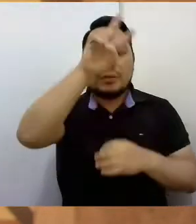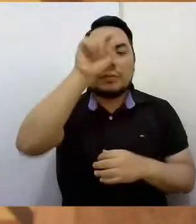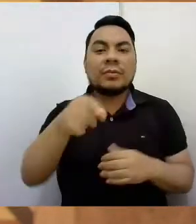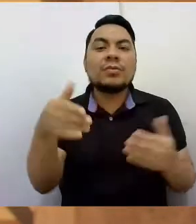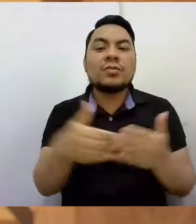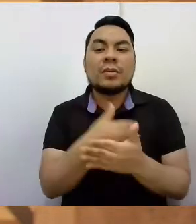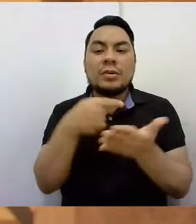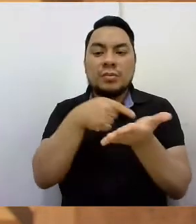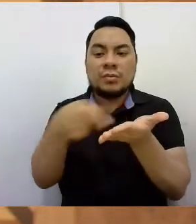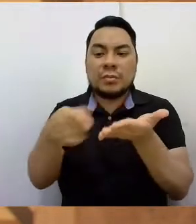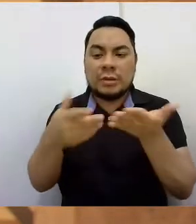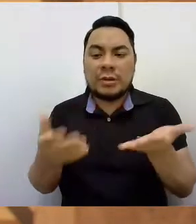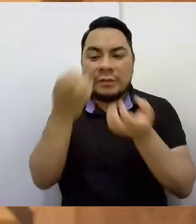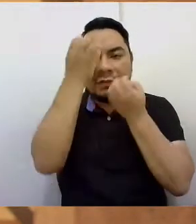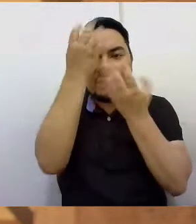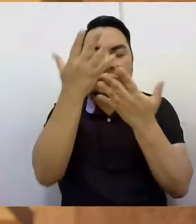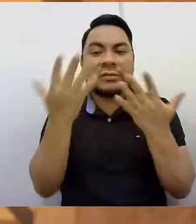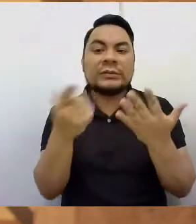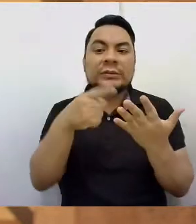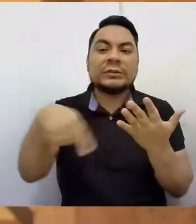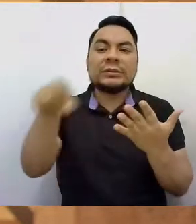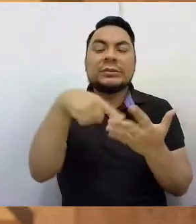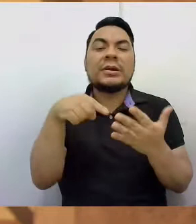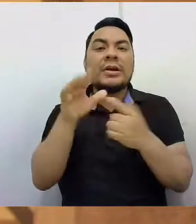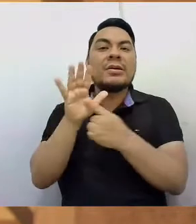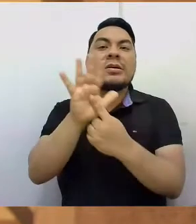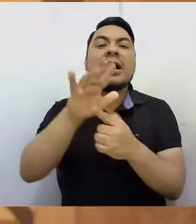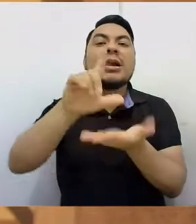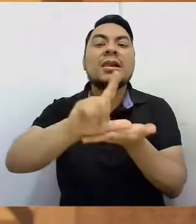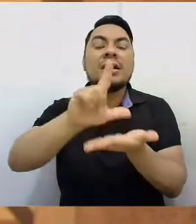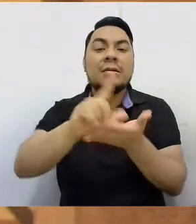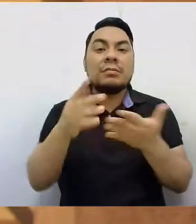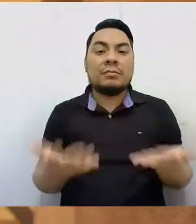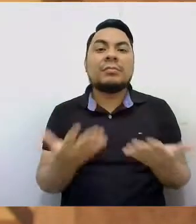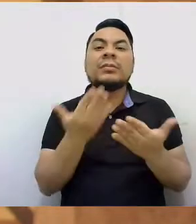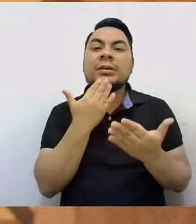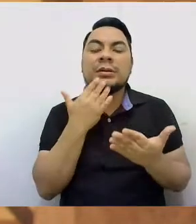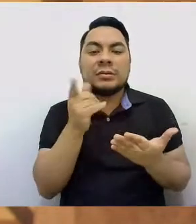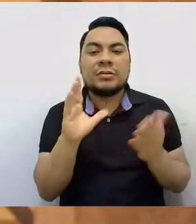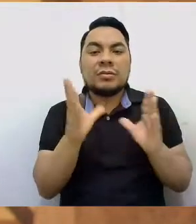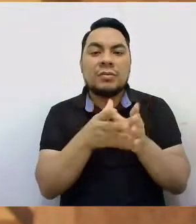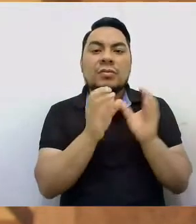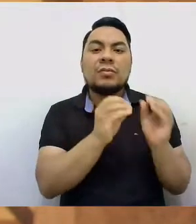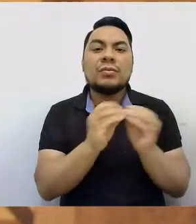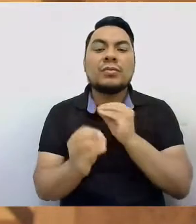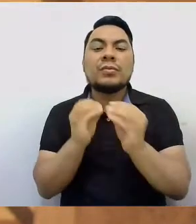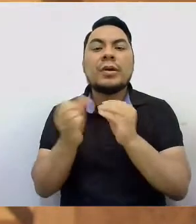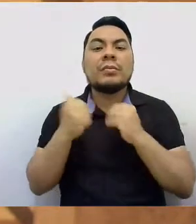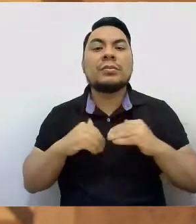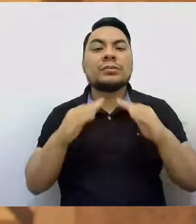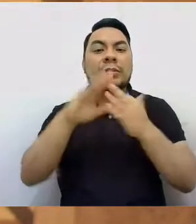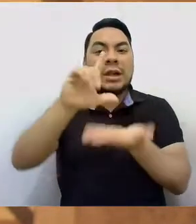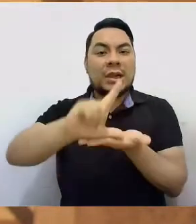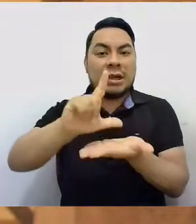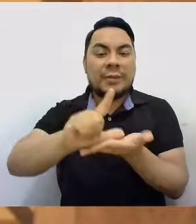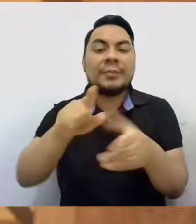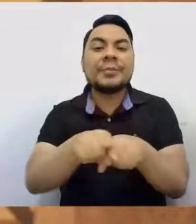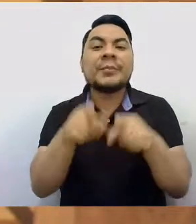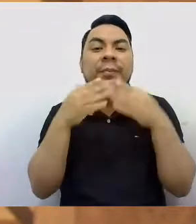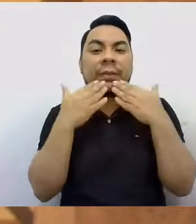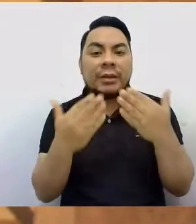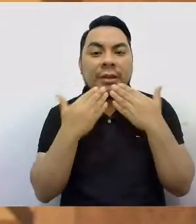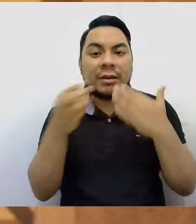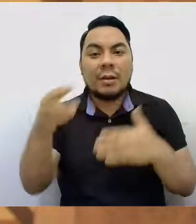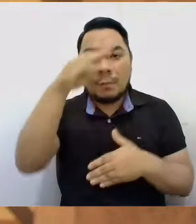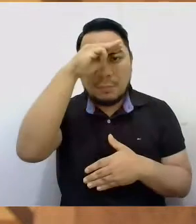informativa de Al Aire Lima, el noticiero producido por la Municipalidad de Lima. También agradecer a Moisés Pisco